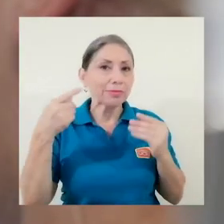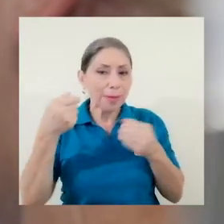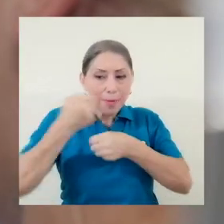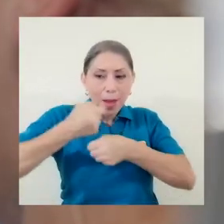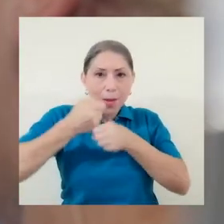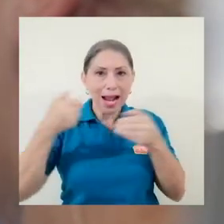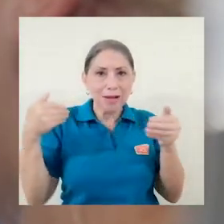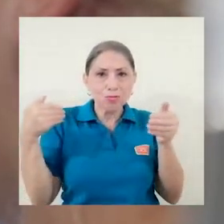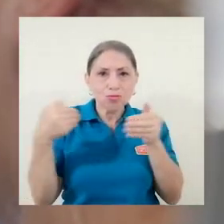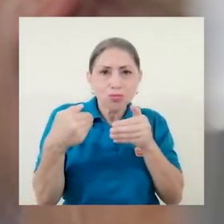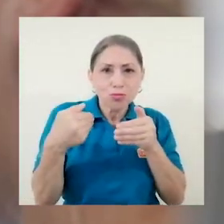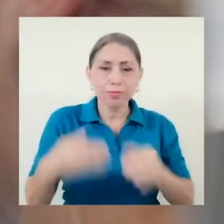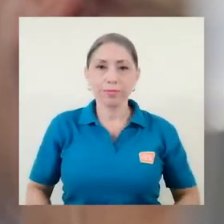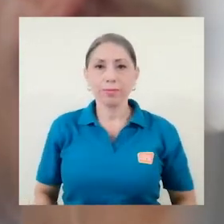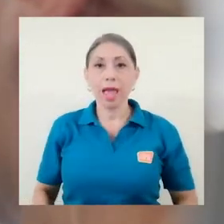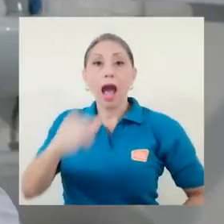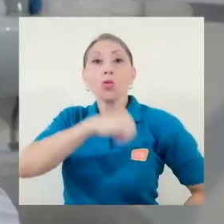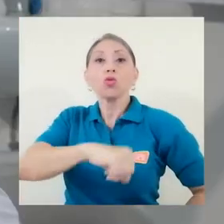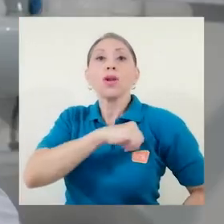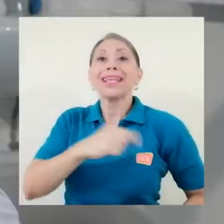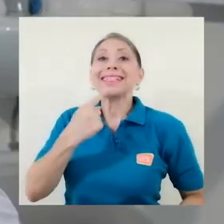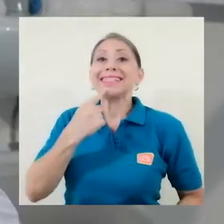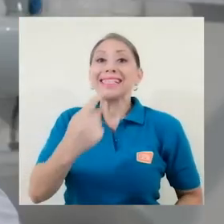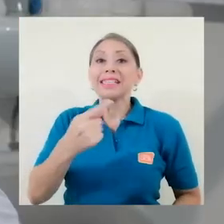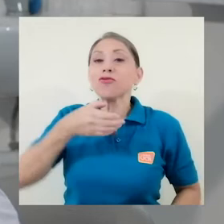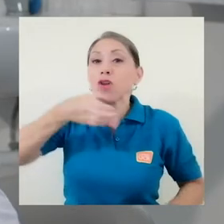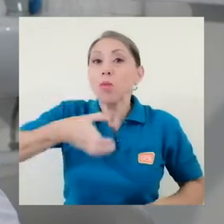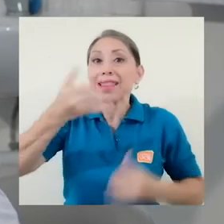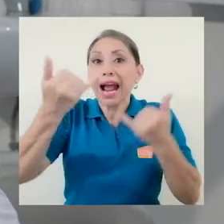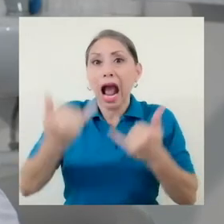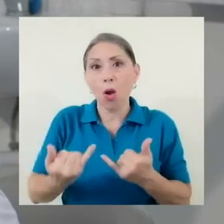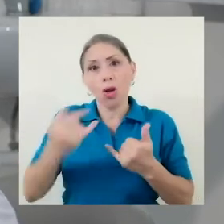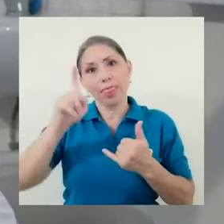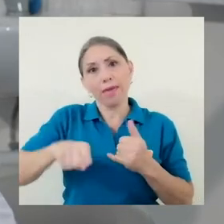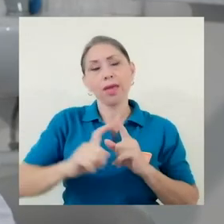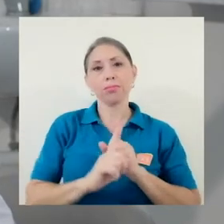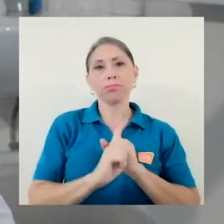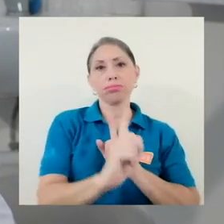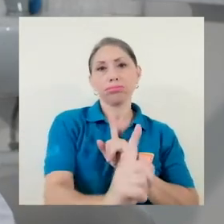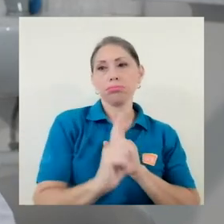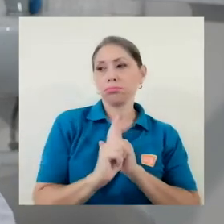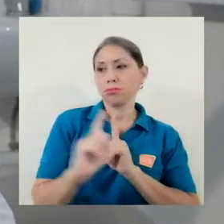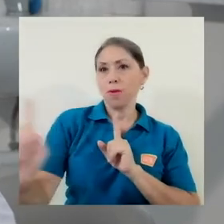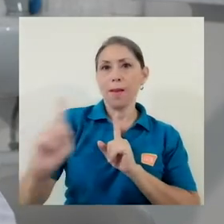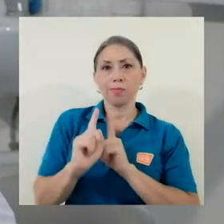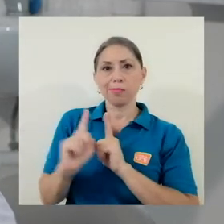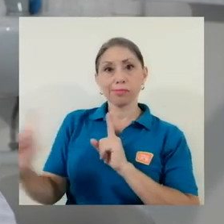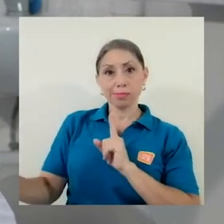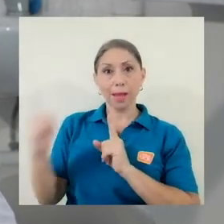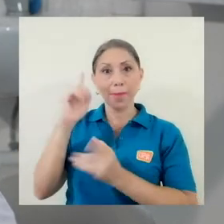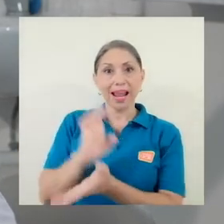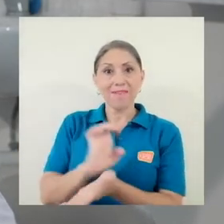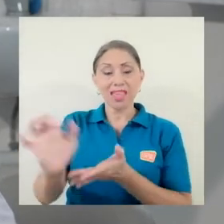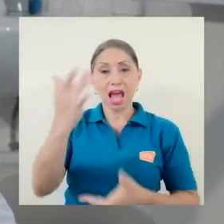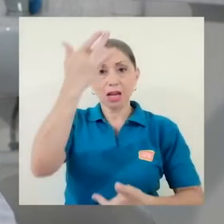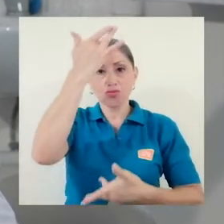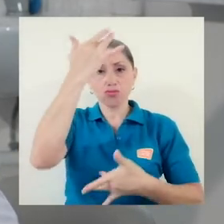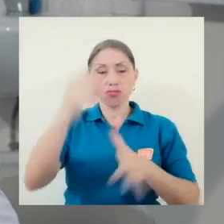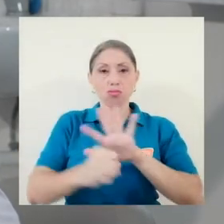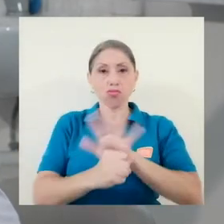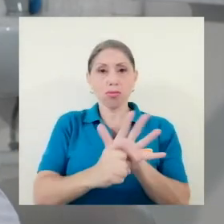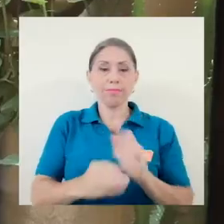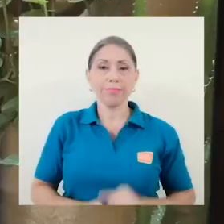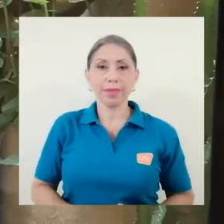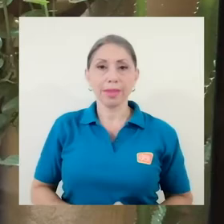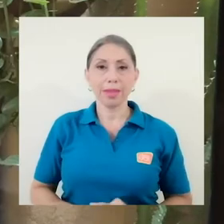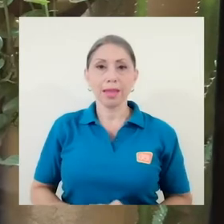sanitarias nos recomiendan una distancia entre persona y persona para evitar lo que es el contagio del virus.